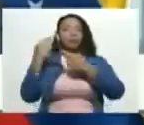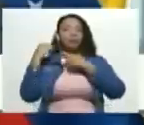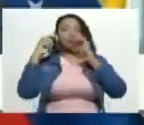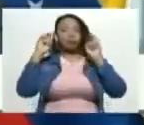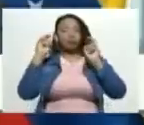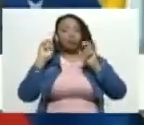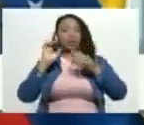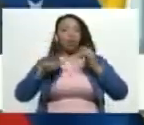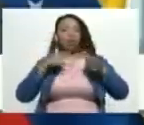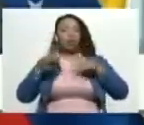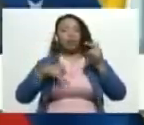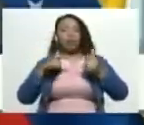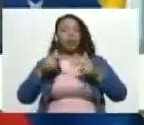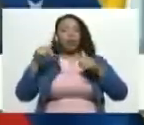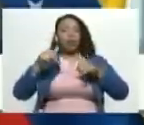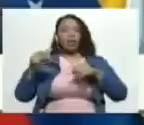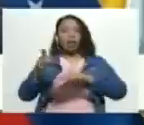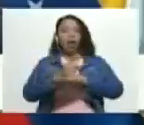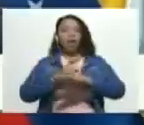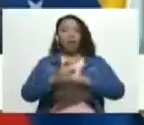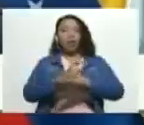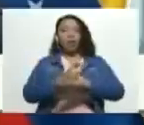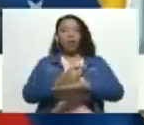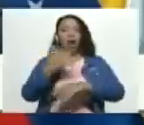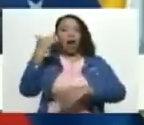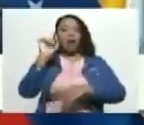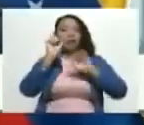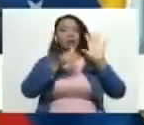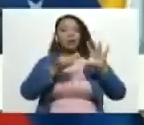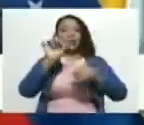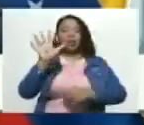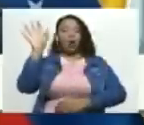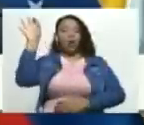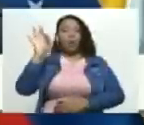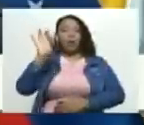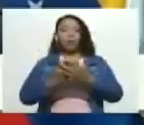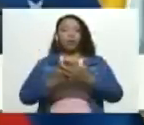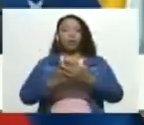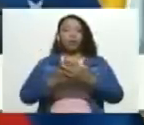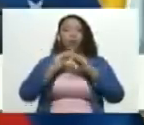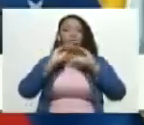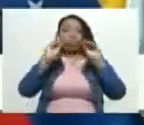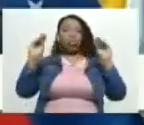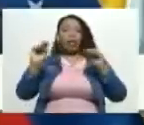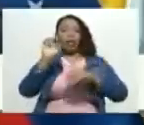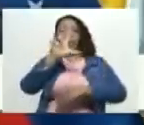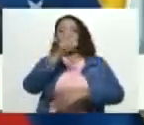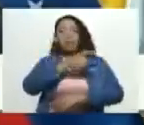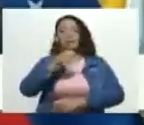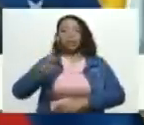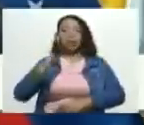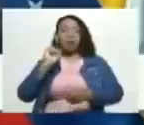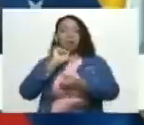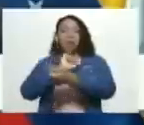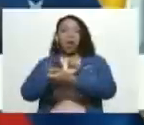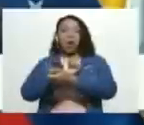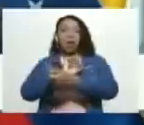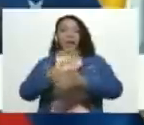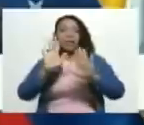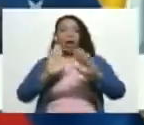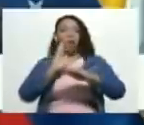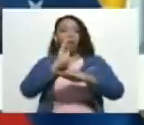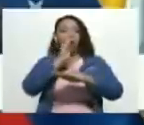actos ficticios del gobierno hay 65 personas con orden tres personas detenidas que ya fueron